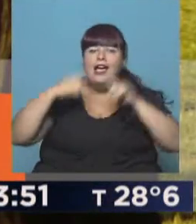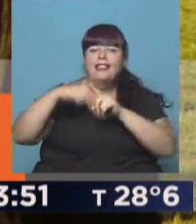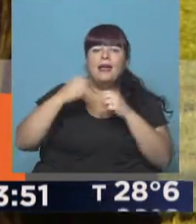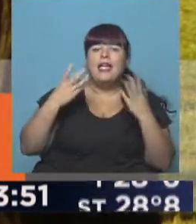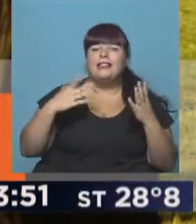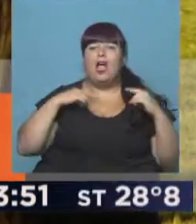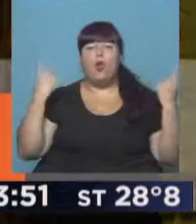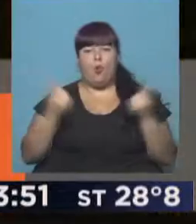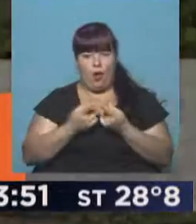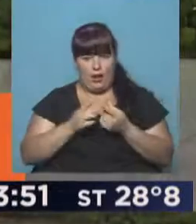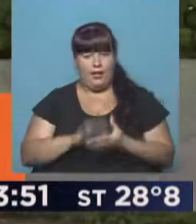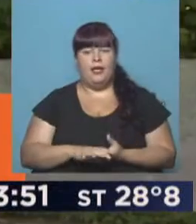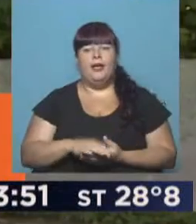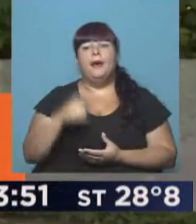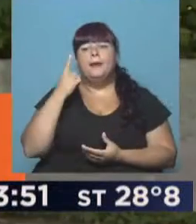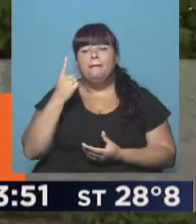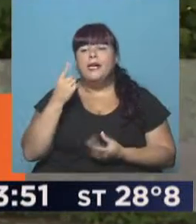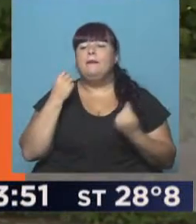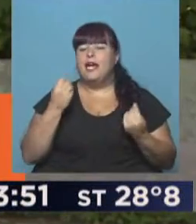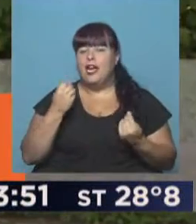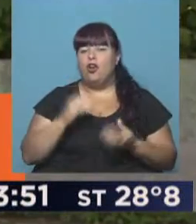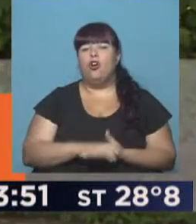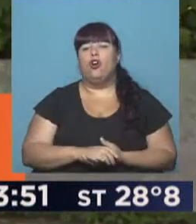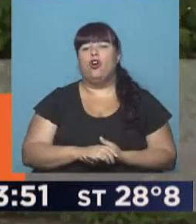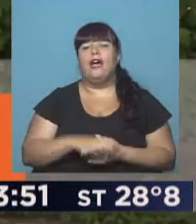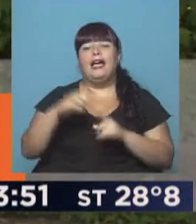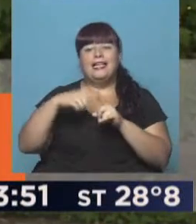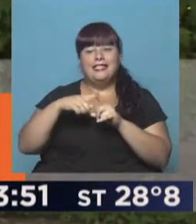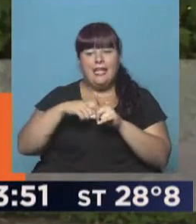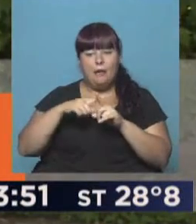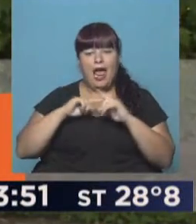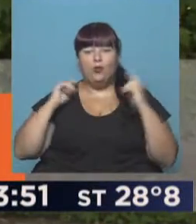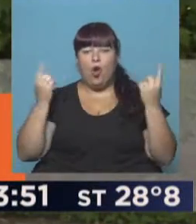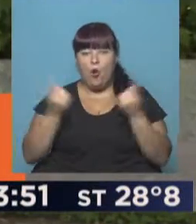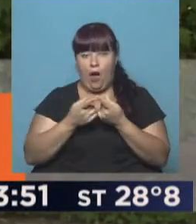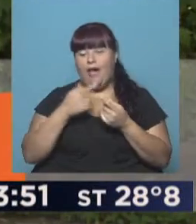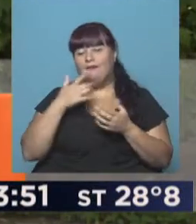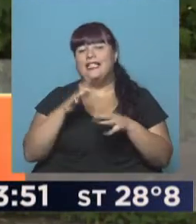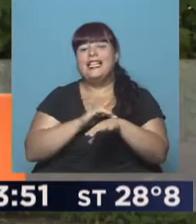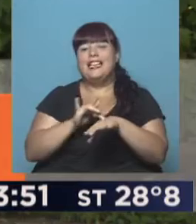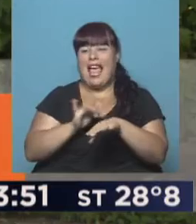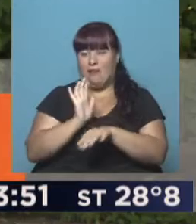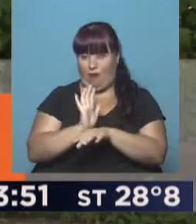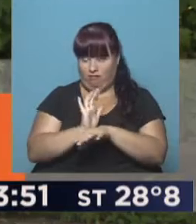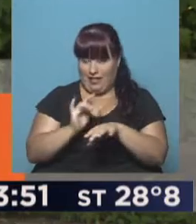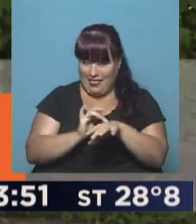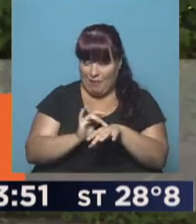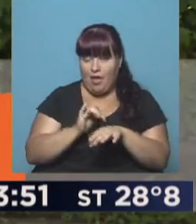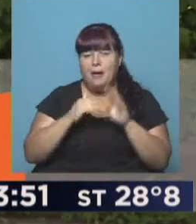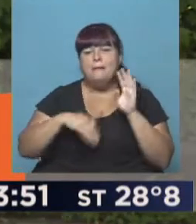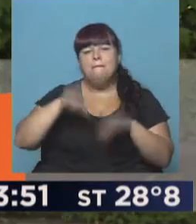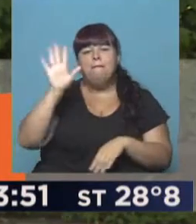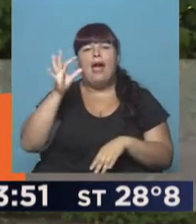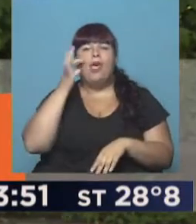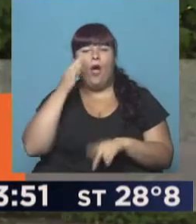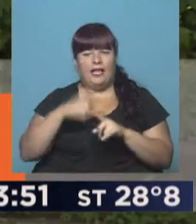respecto al ambiente. Empiezan a suceder cuando la temperatura ambiente, que es lo que llamamos la sensación térmica, supera más o